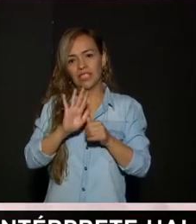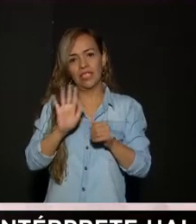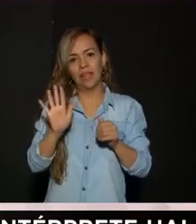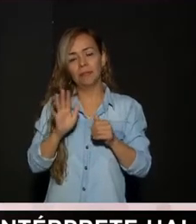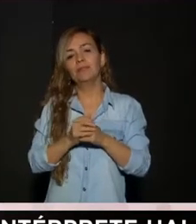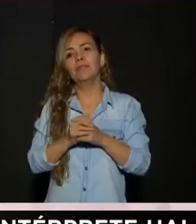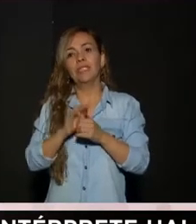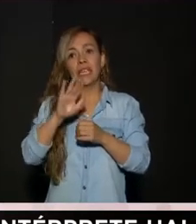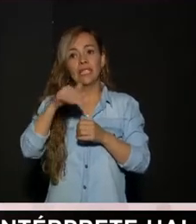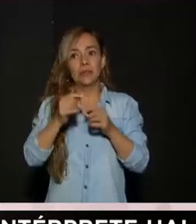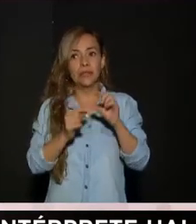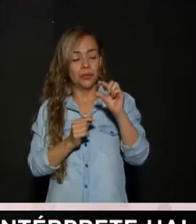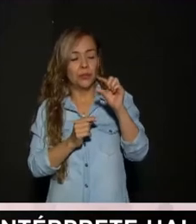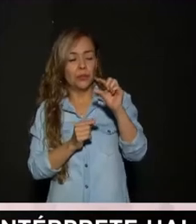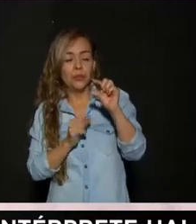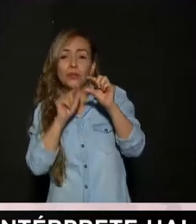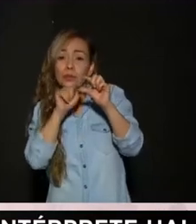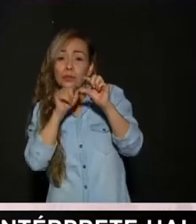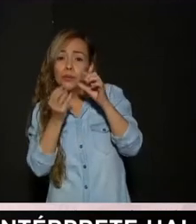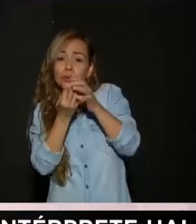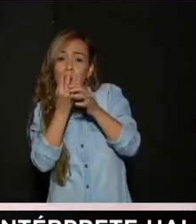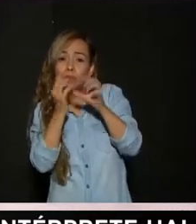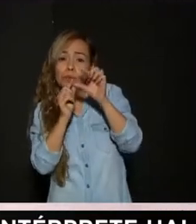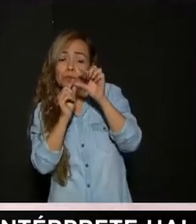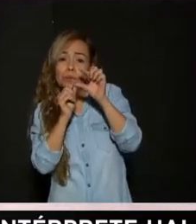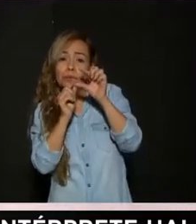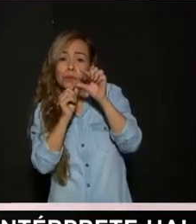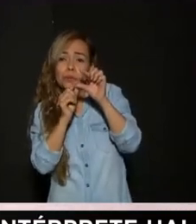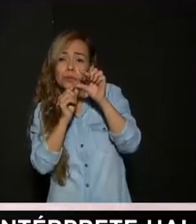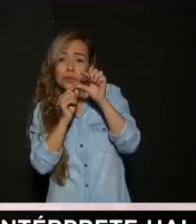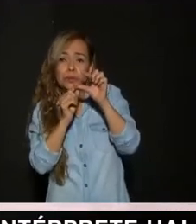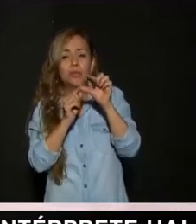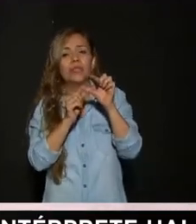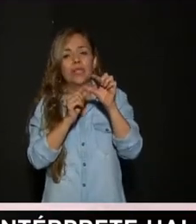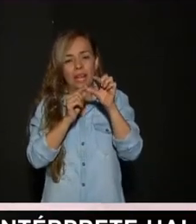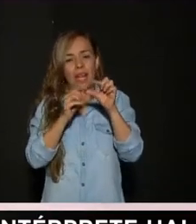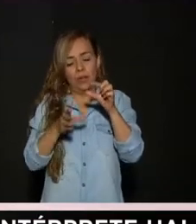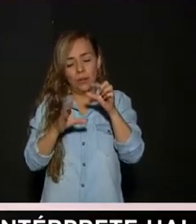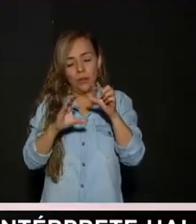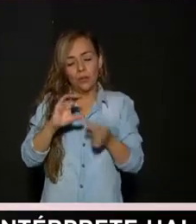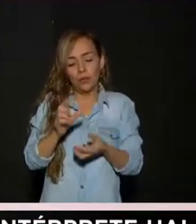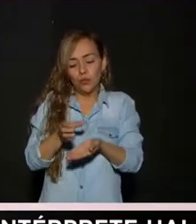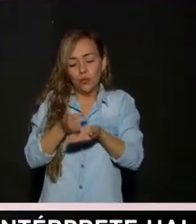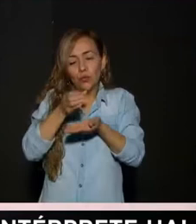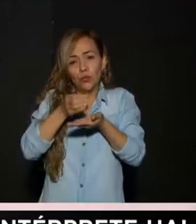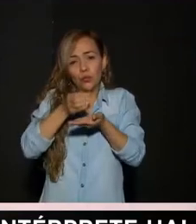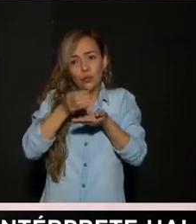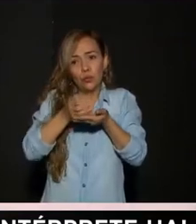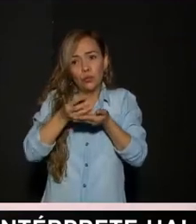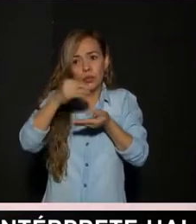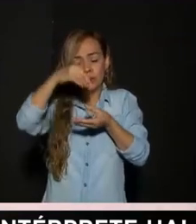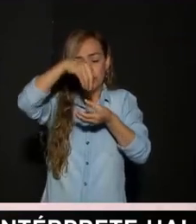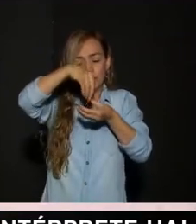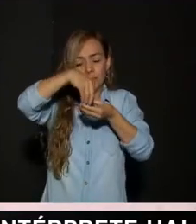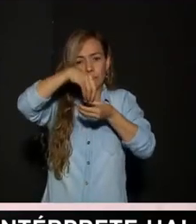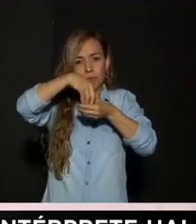Esta plantica Esta plantica La vamos a meter En este matero Con el sustrato Que les dije Sí Que